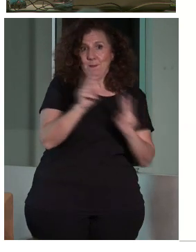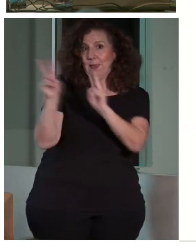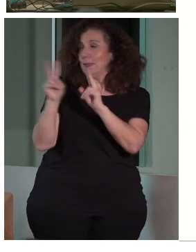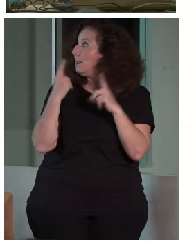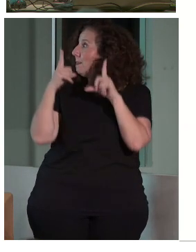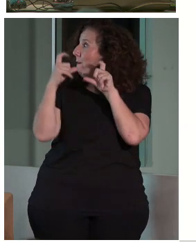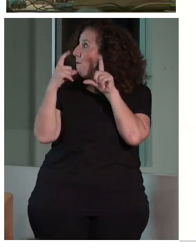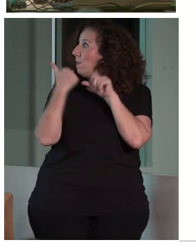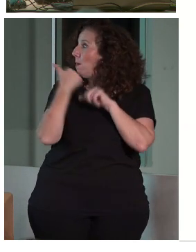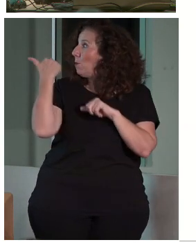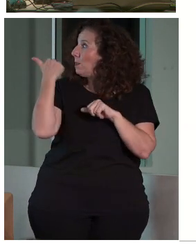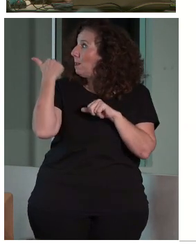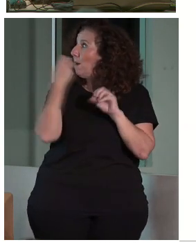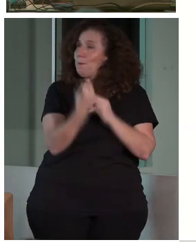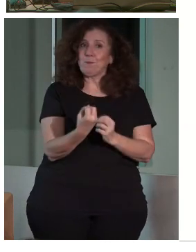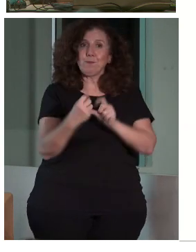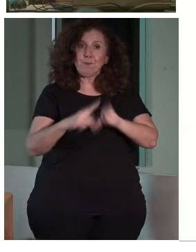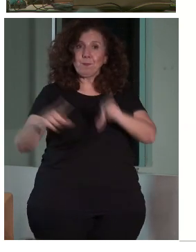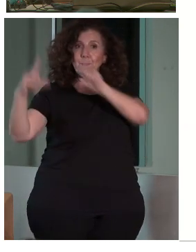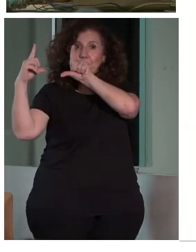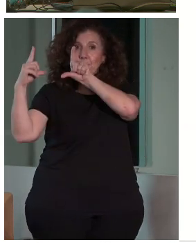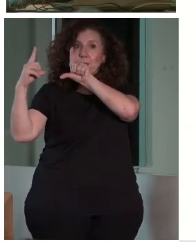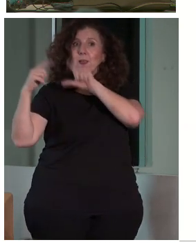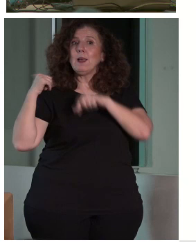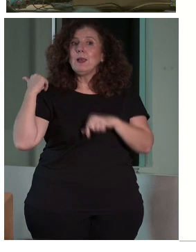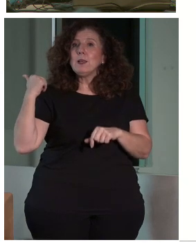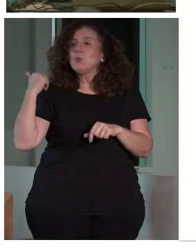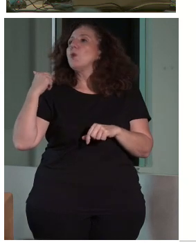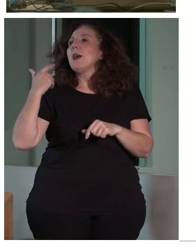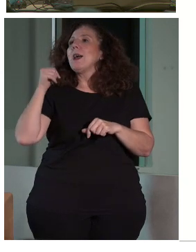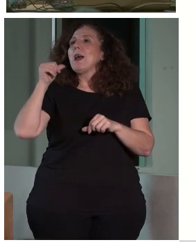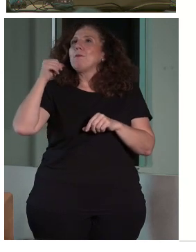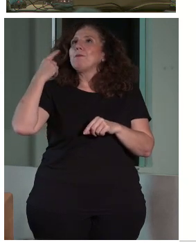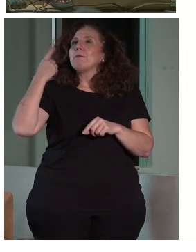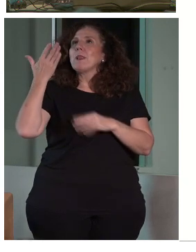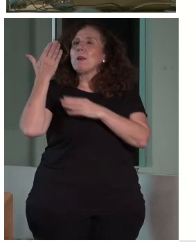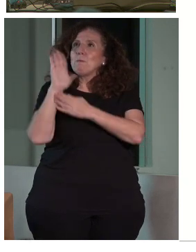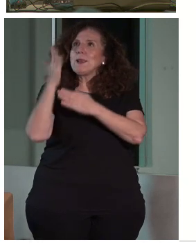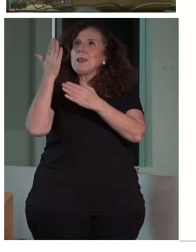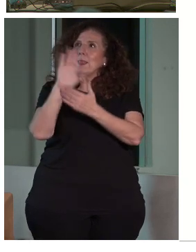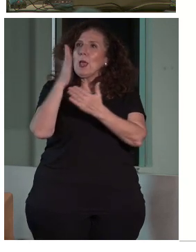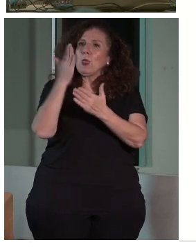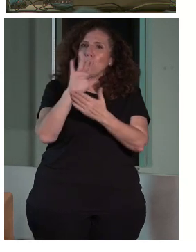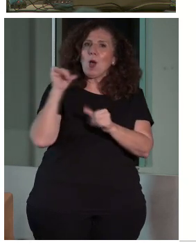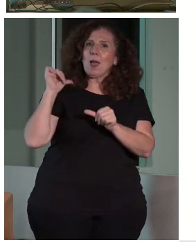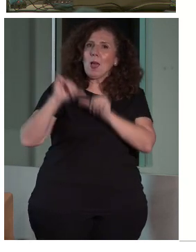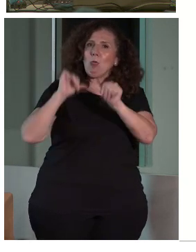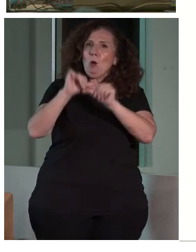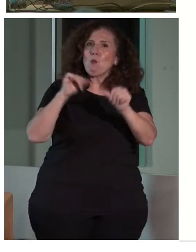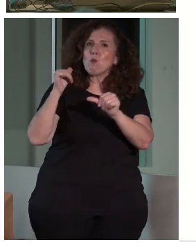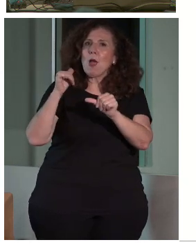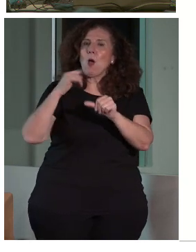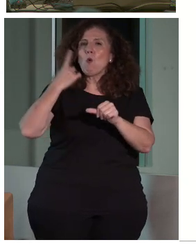esta diapositiva era en paralelo. Cada presentación tenía una explicación que estaba